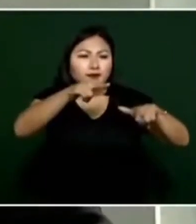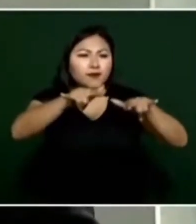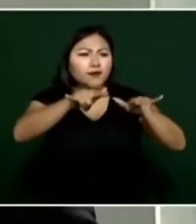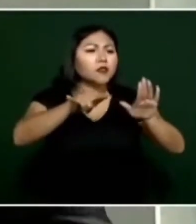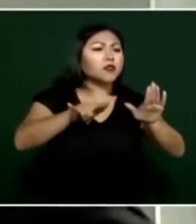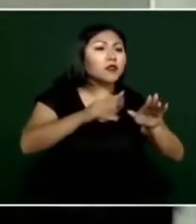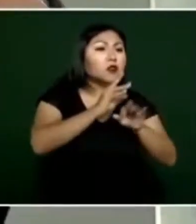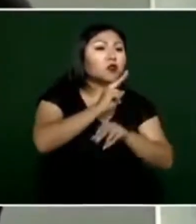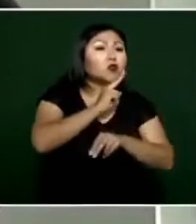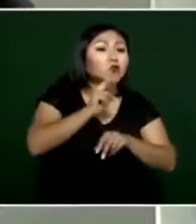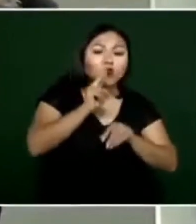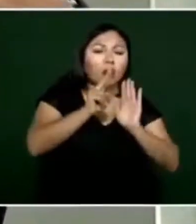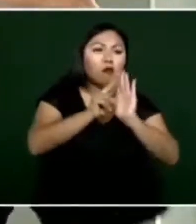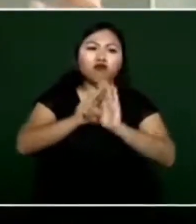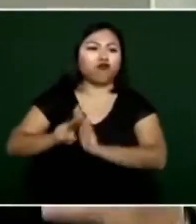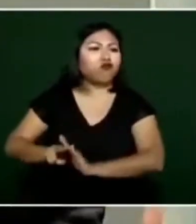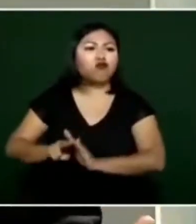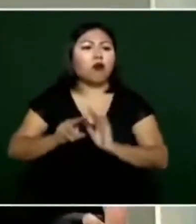cerrado completamente